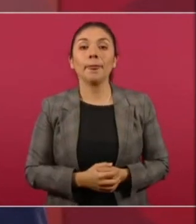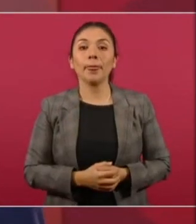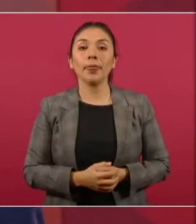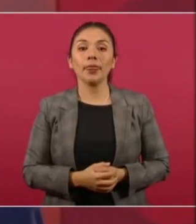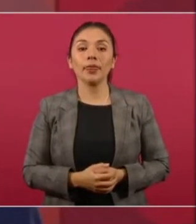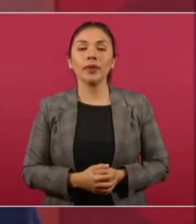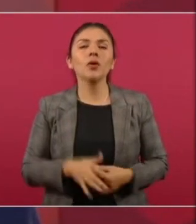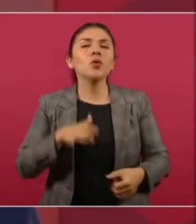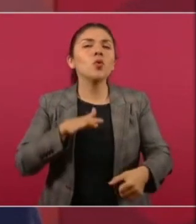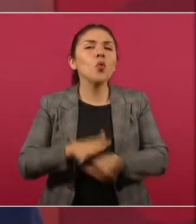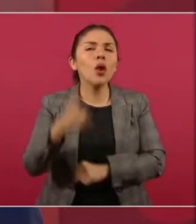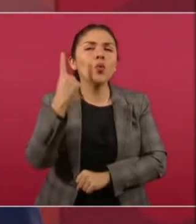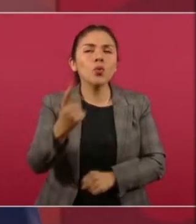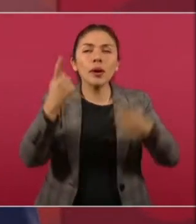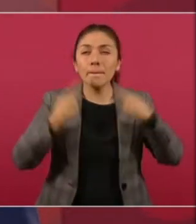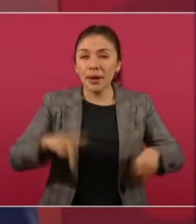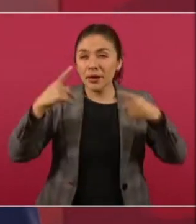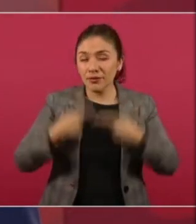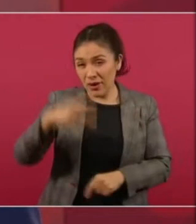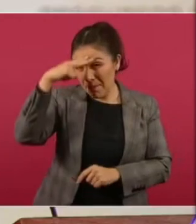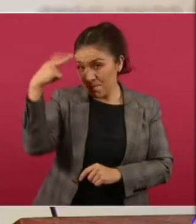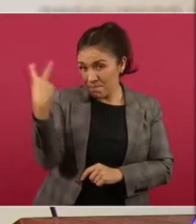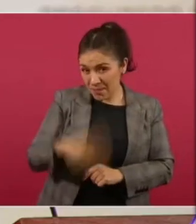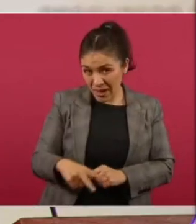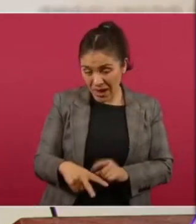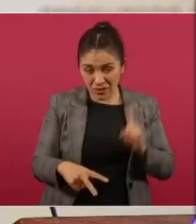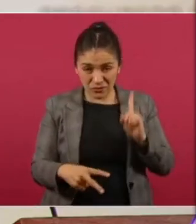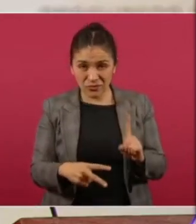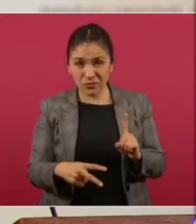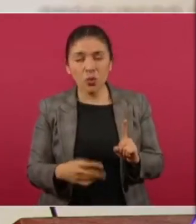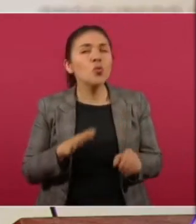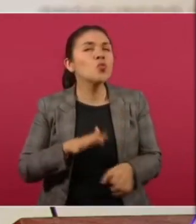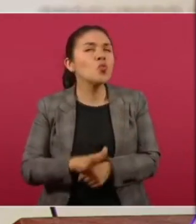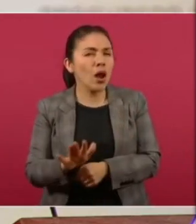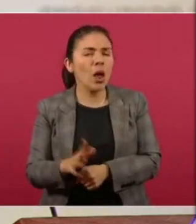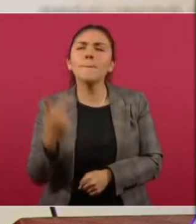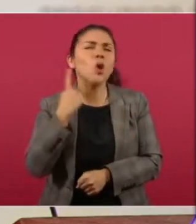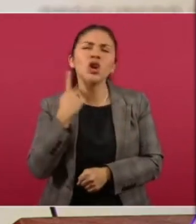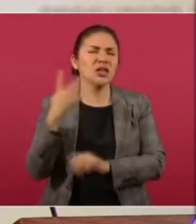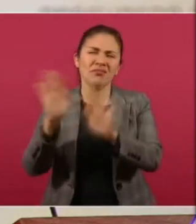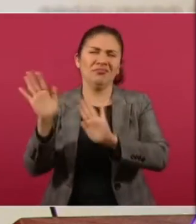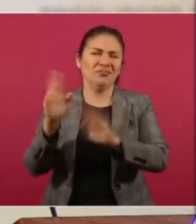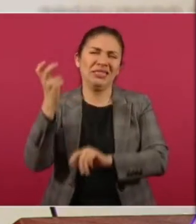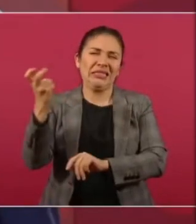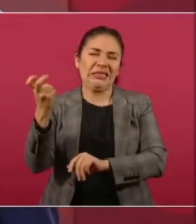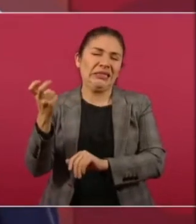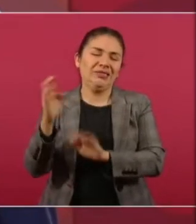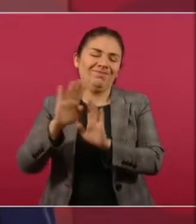No hay un mexicano, un mexicano, ya no hablemos de un político, porque esos no